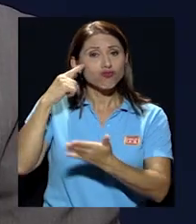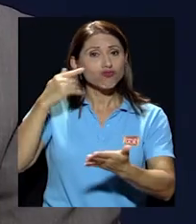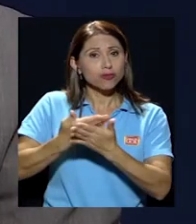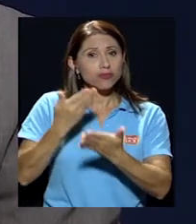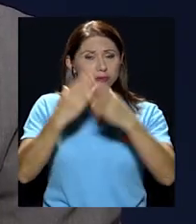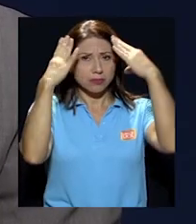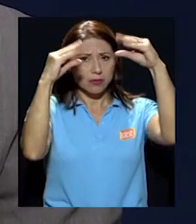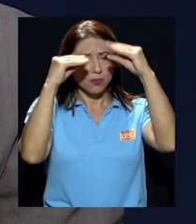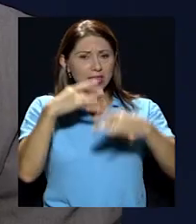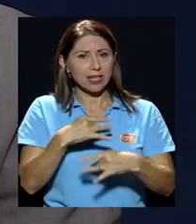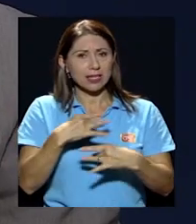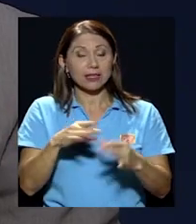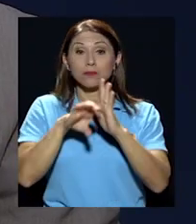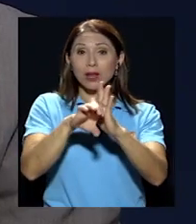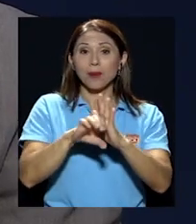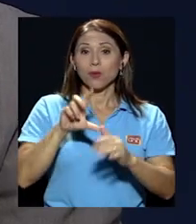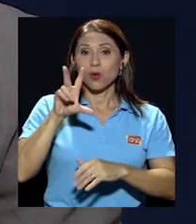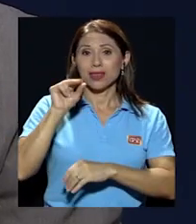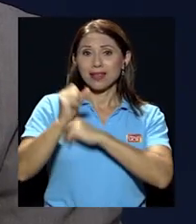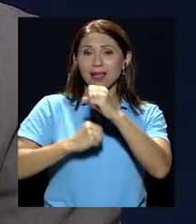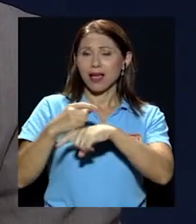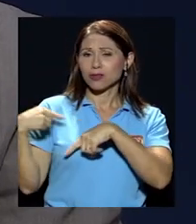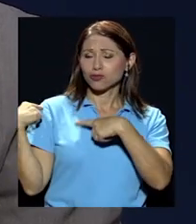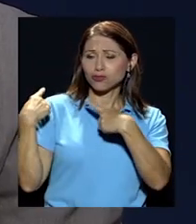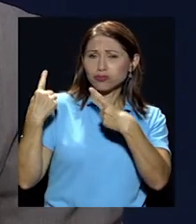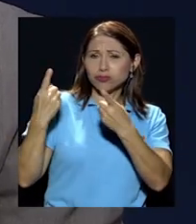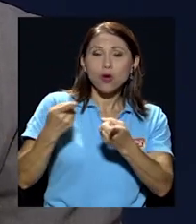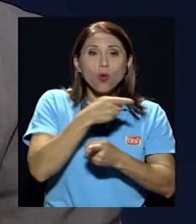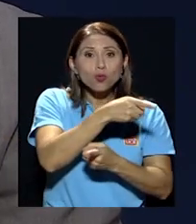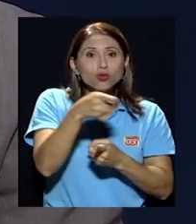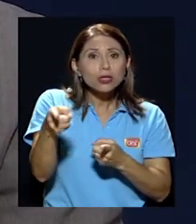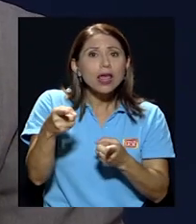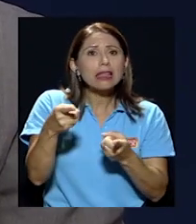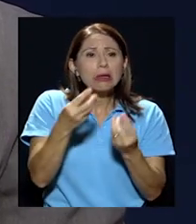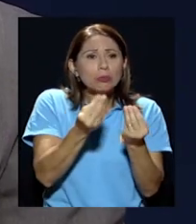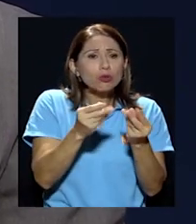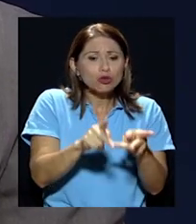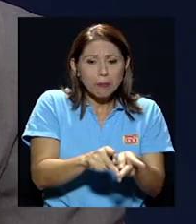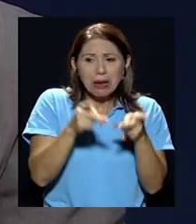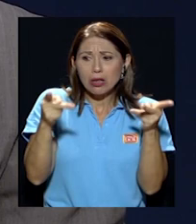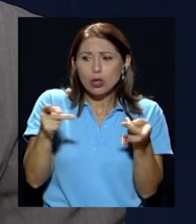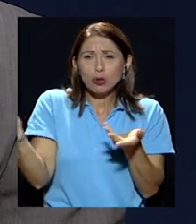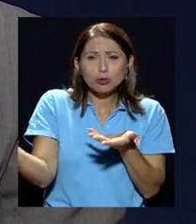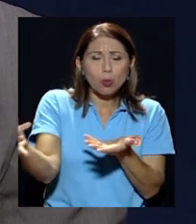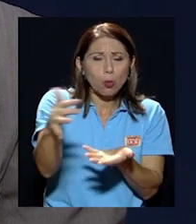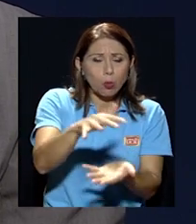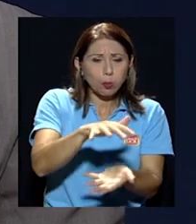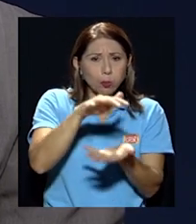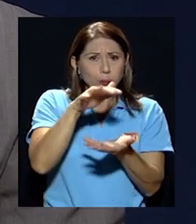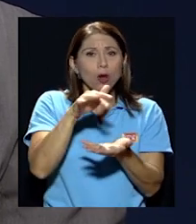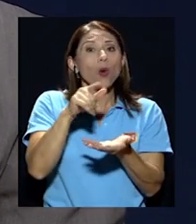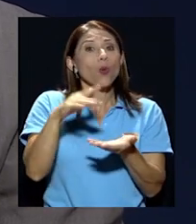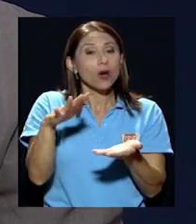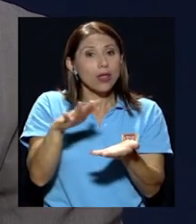muy interesantes. Por ejemplo, en estos 30 años usted recogió una gran cantidad de periódicos que le permitieron hacer una documentación, no